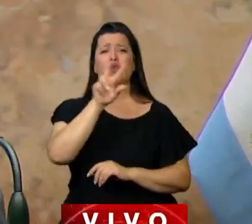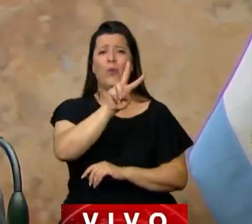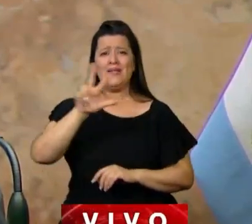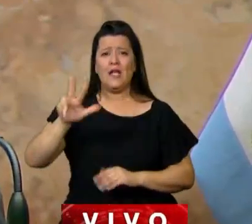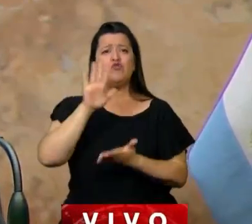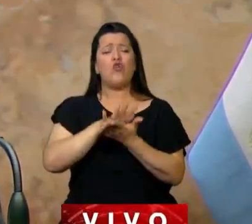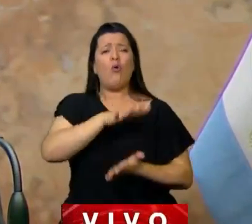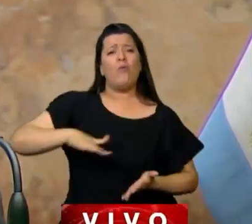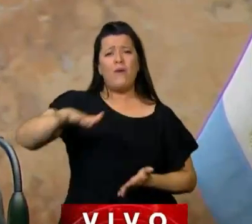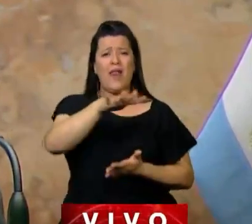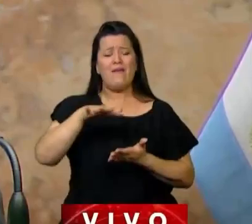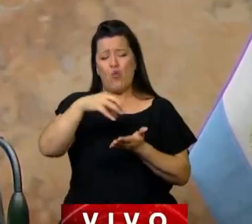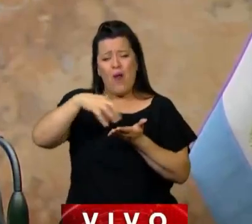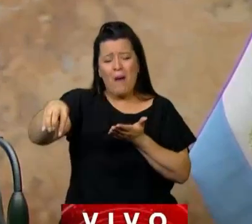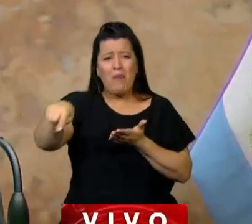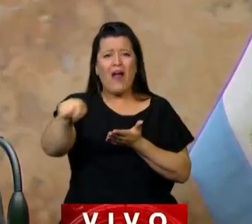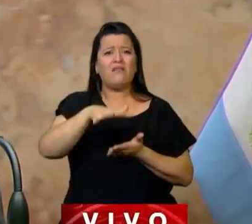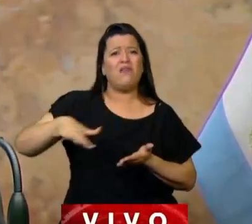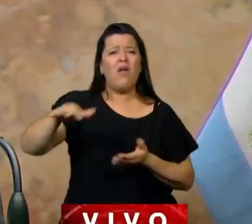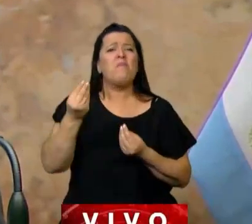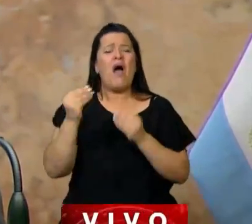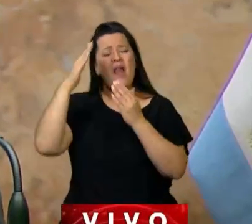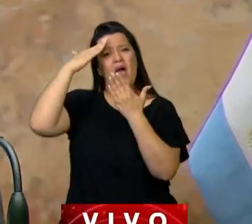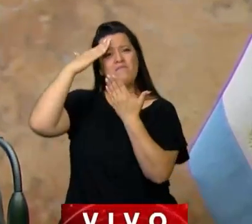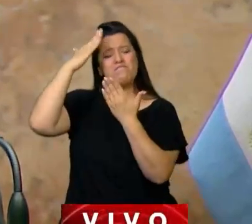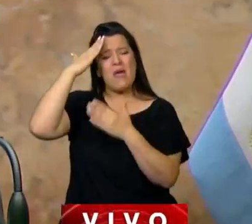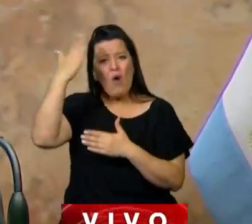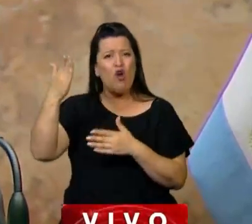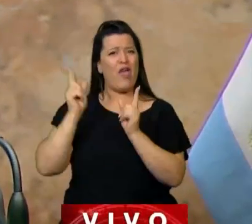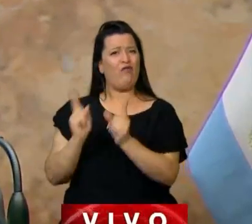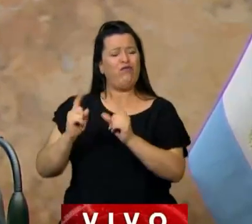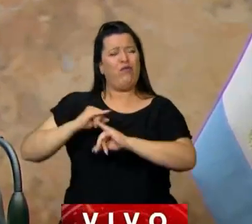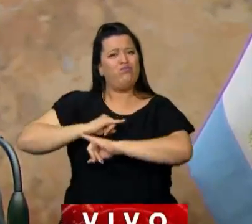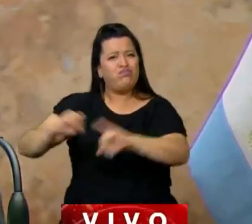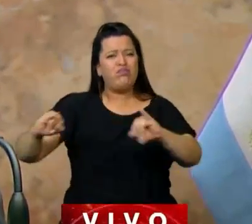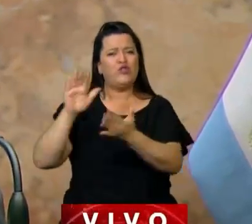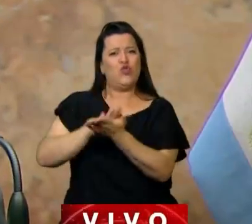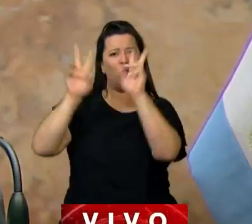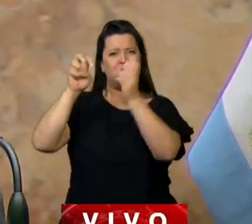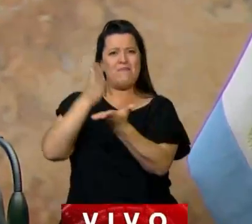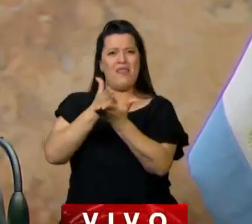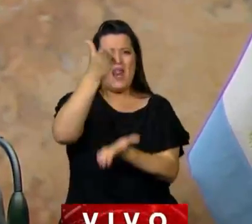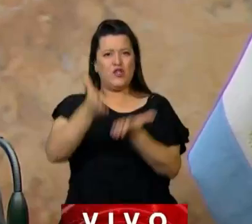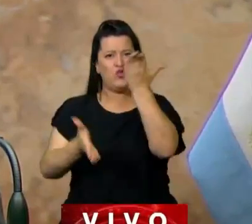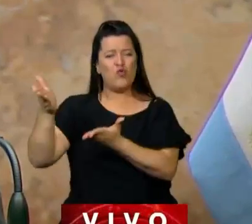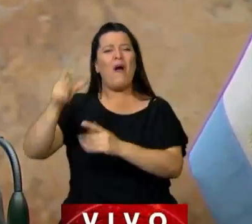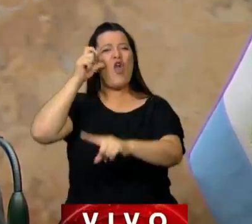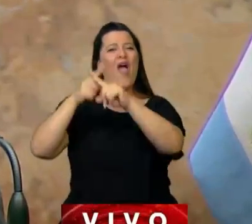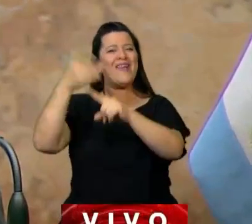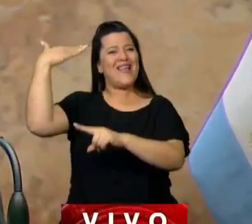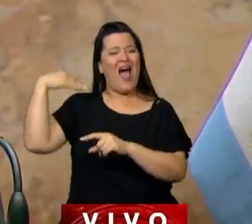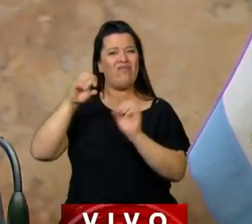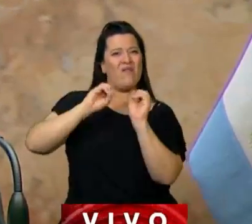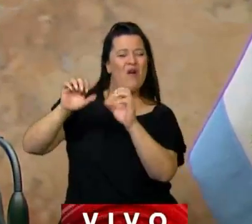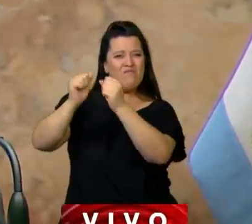dominio de una fracción de terreno que ocupa el espacio para la memoria y la promoción de los derechos humanos, ex centro clandestino de